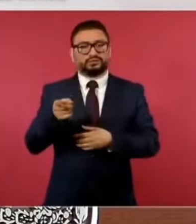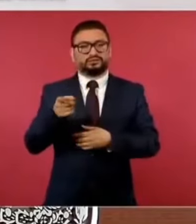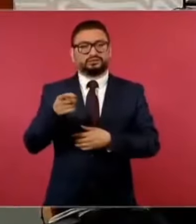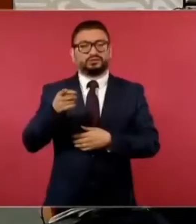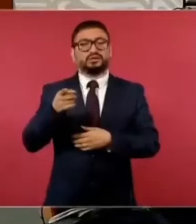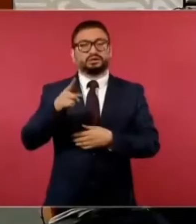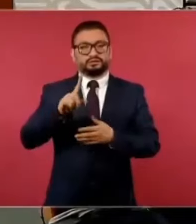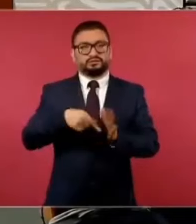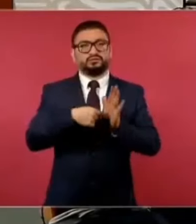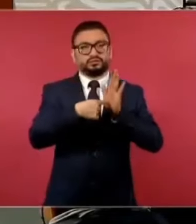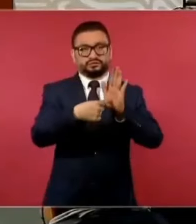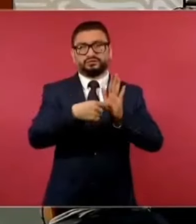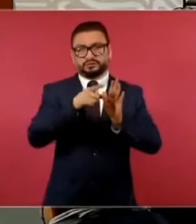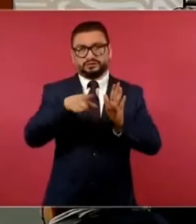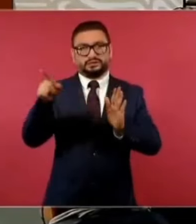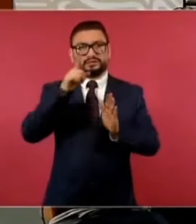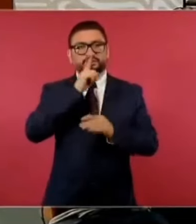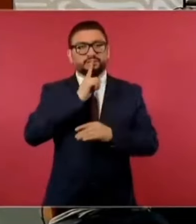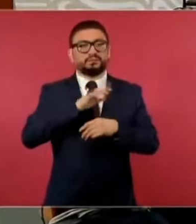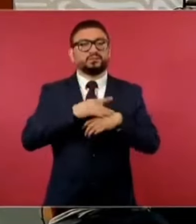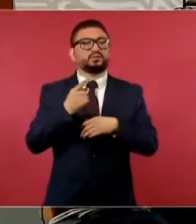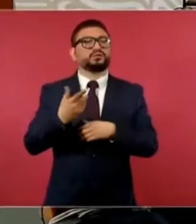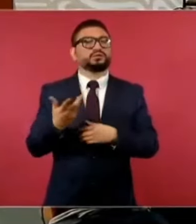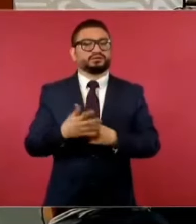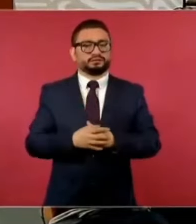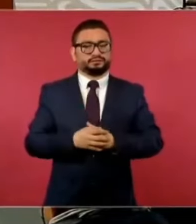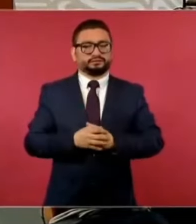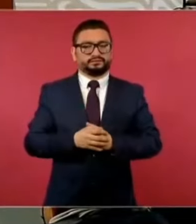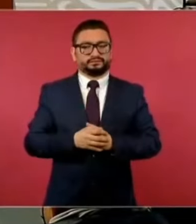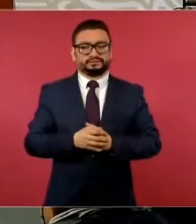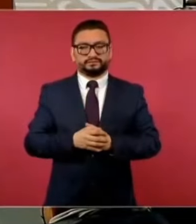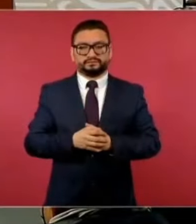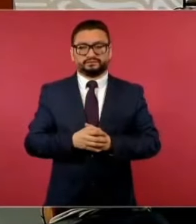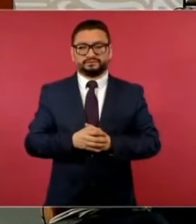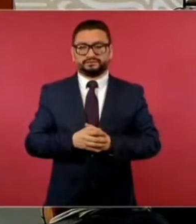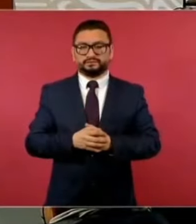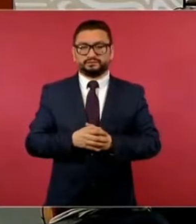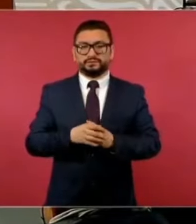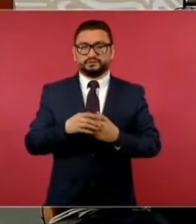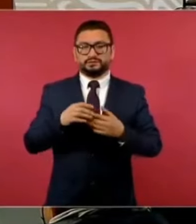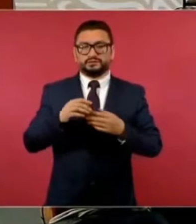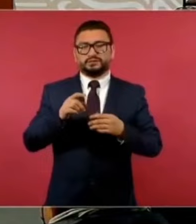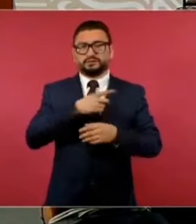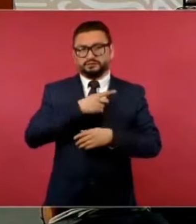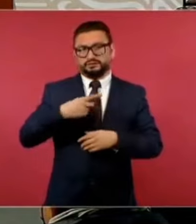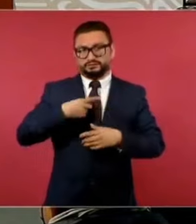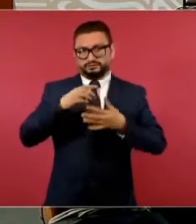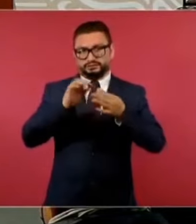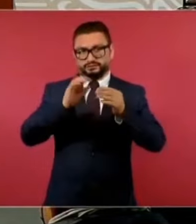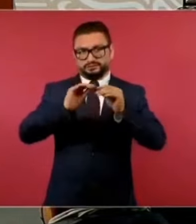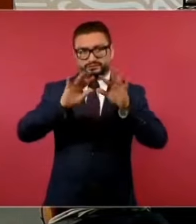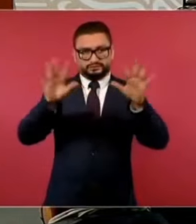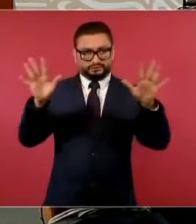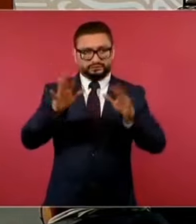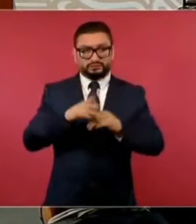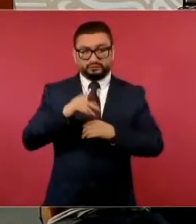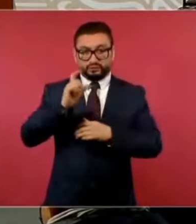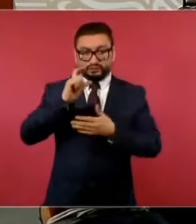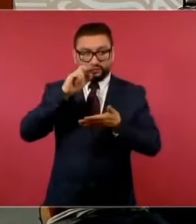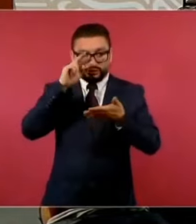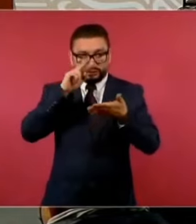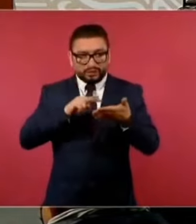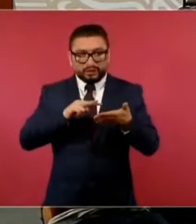desmentidos. ¿Por qué? Esto es algo que conviene aclarar. Los desmentidos